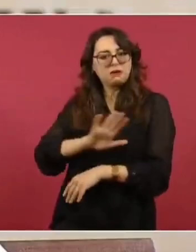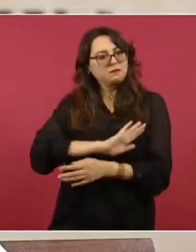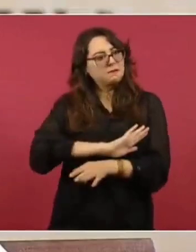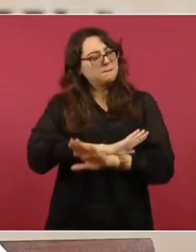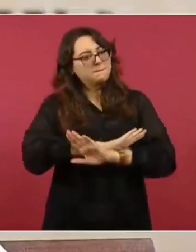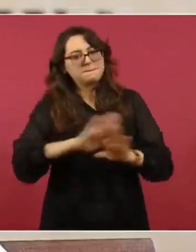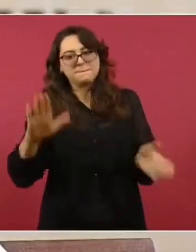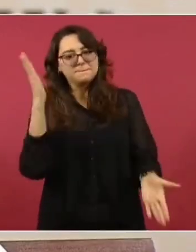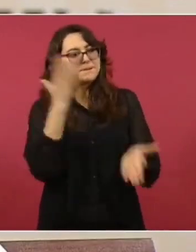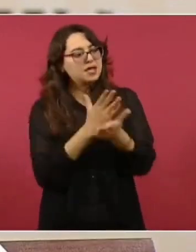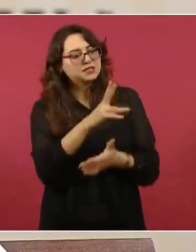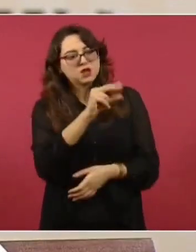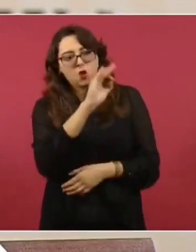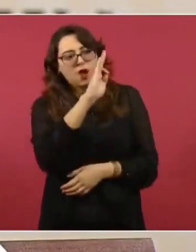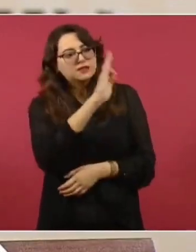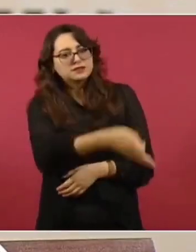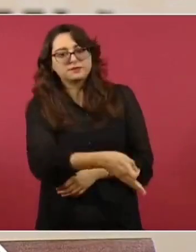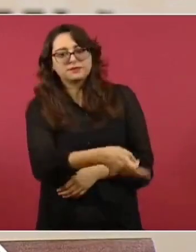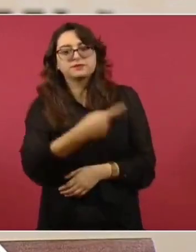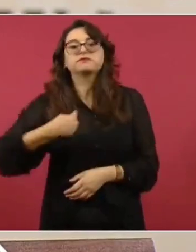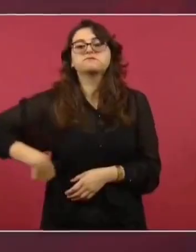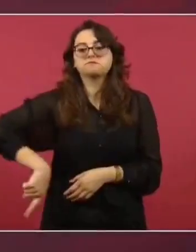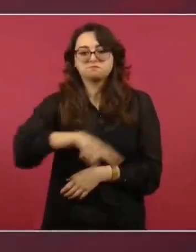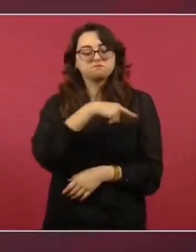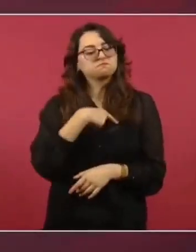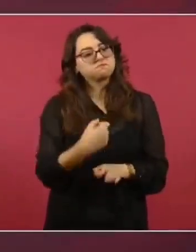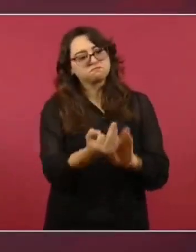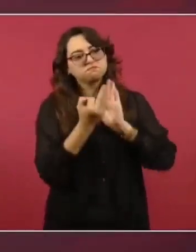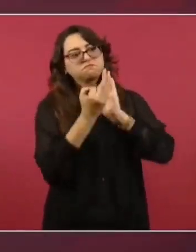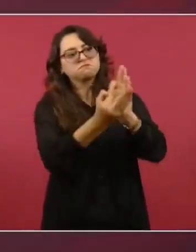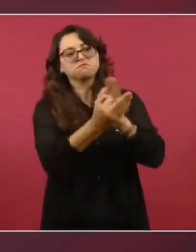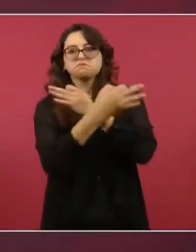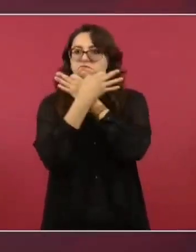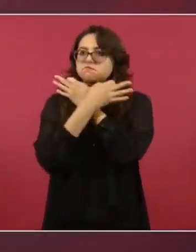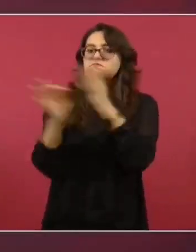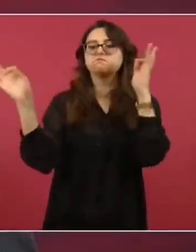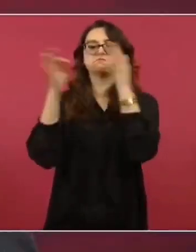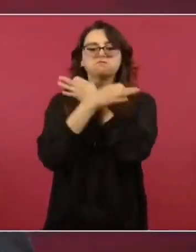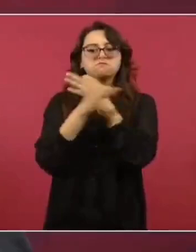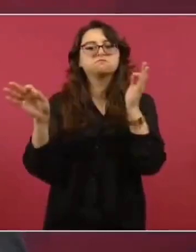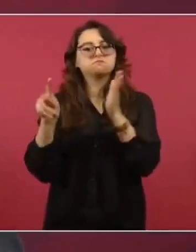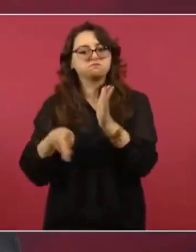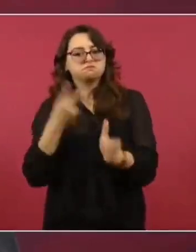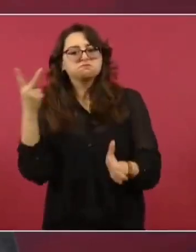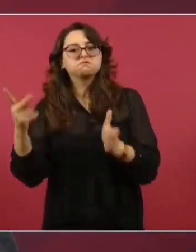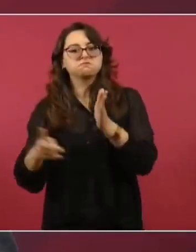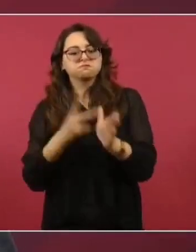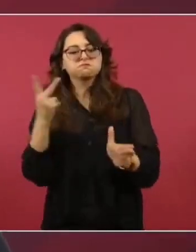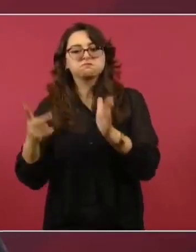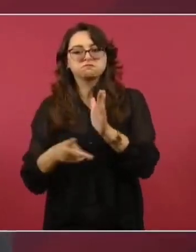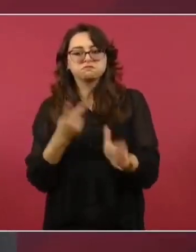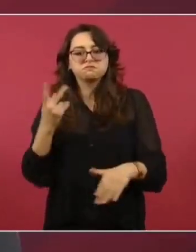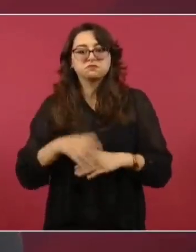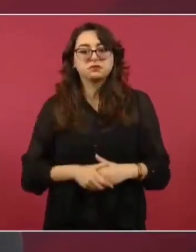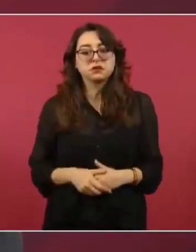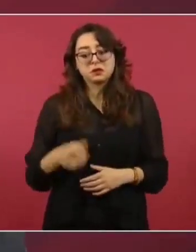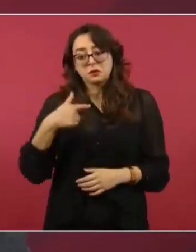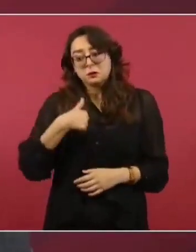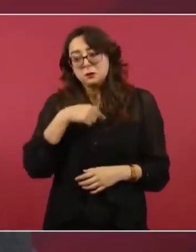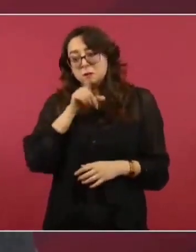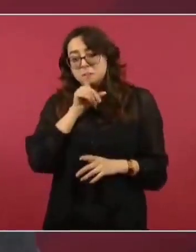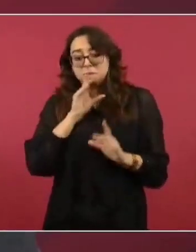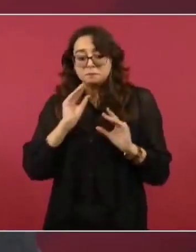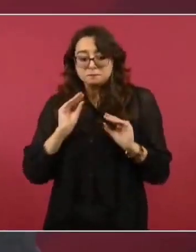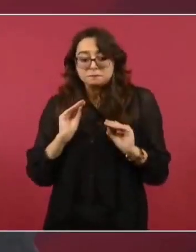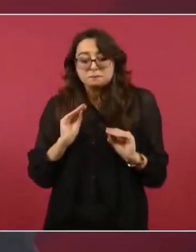porque si no se dice nada y nos quedamos callados, en primer lugar aceptaríamos que nos pisotee nuestro orgullo nacional,